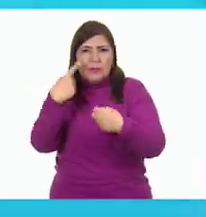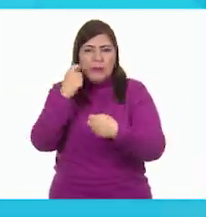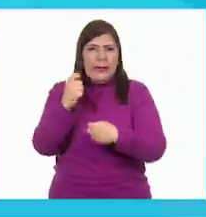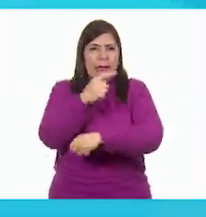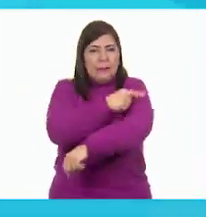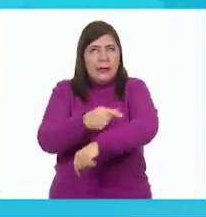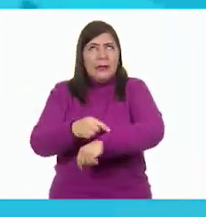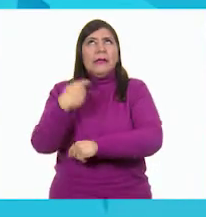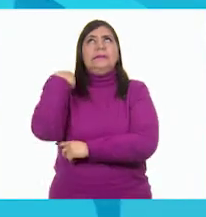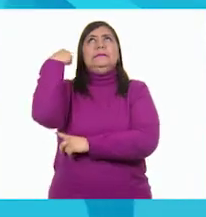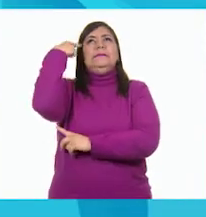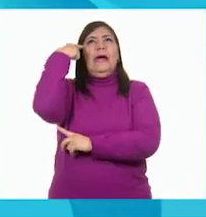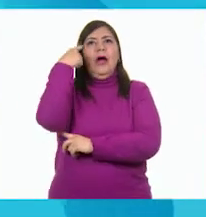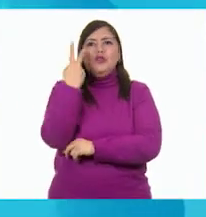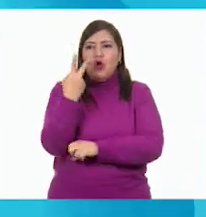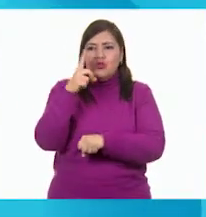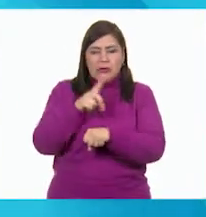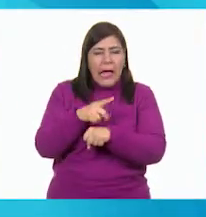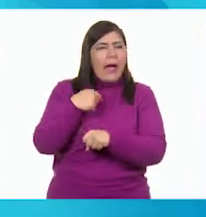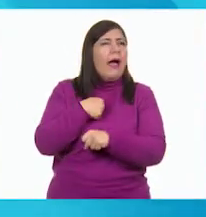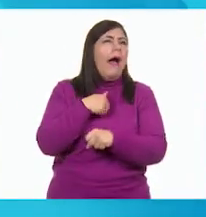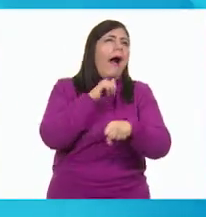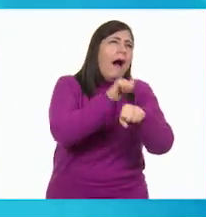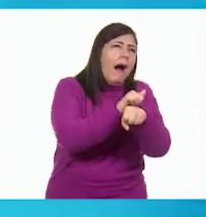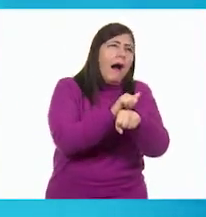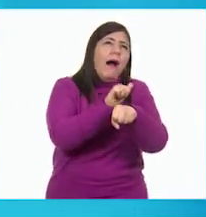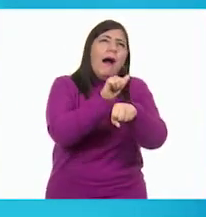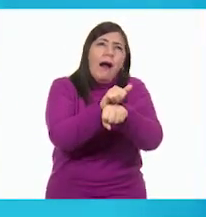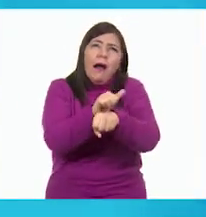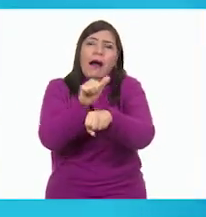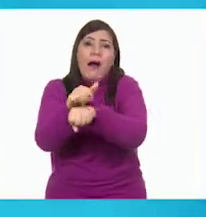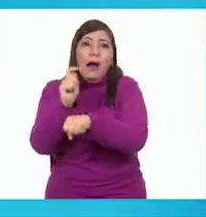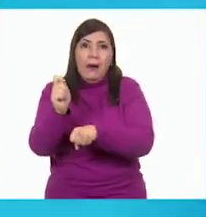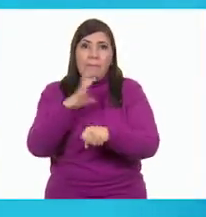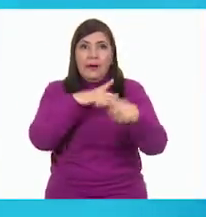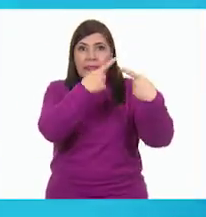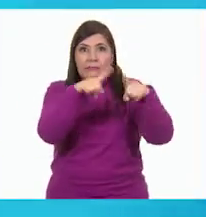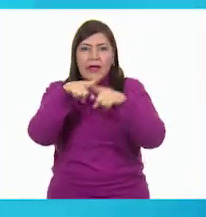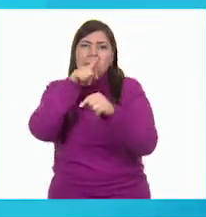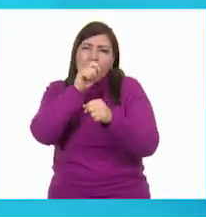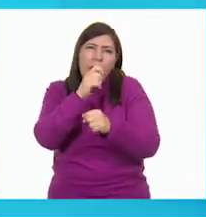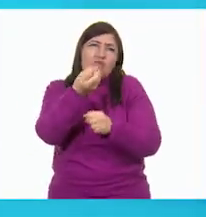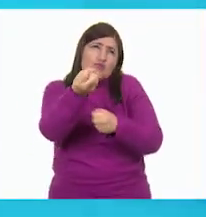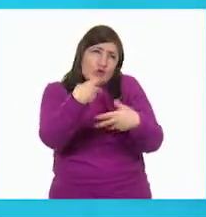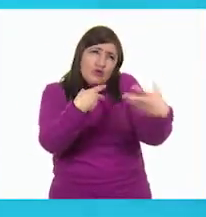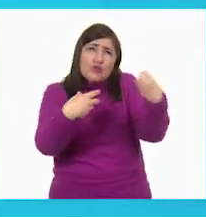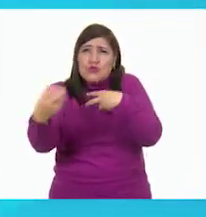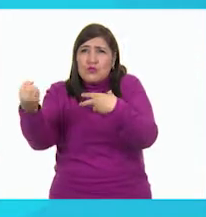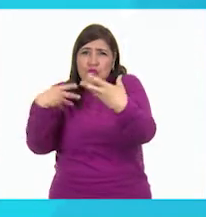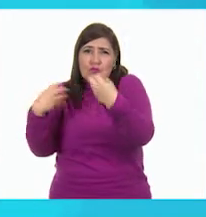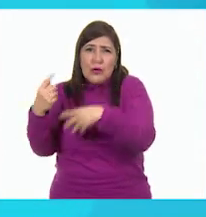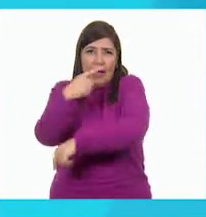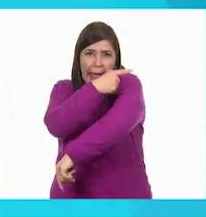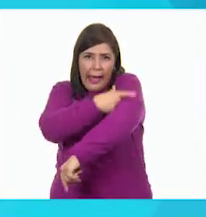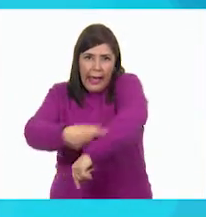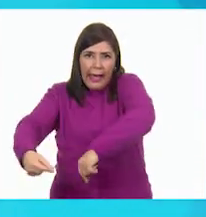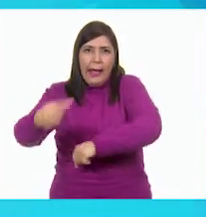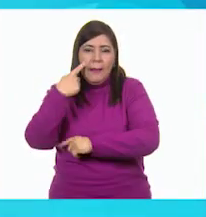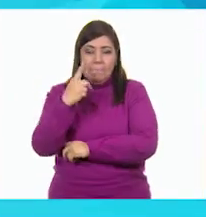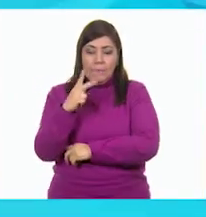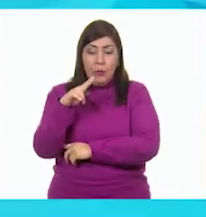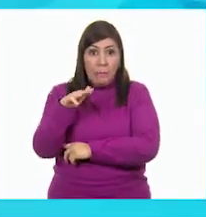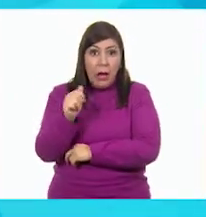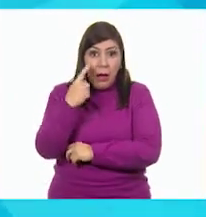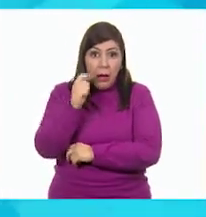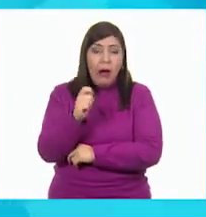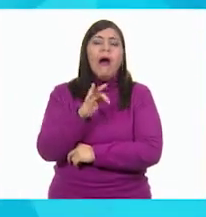días pidió una pluma a cuánto pájaro veía y todos gustosos se la daban al tercer